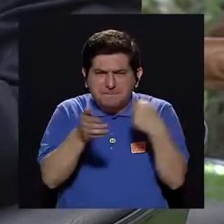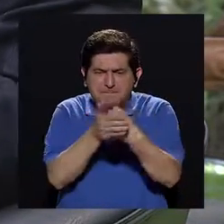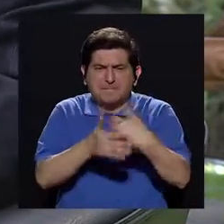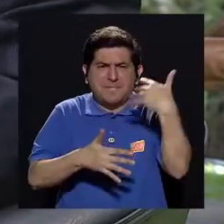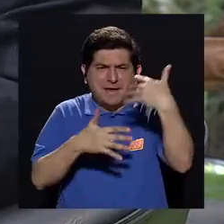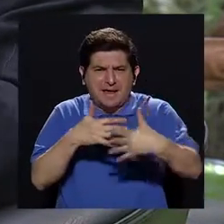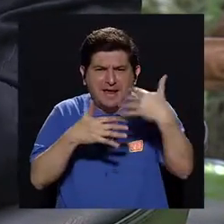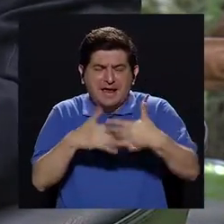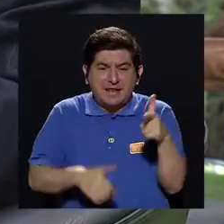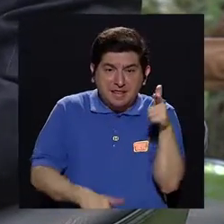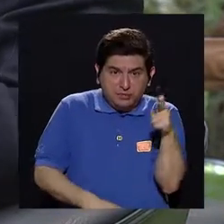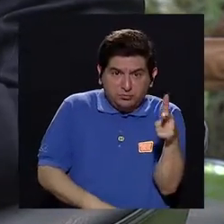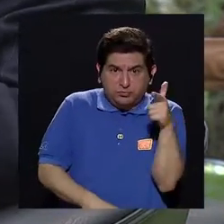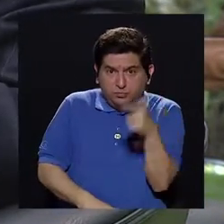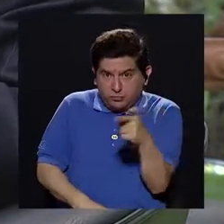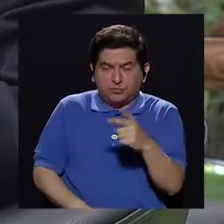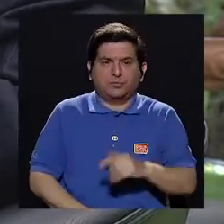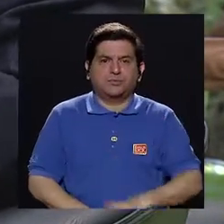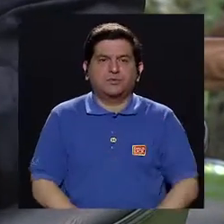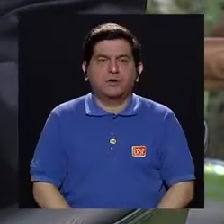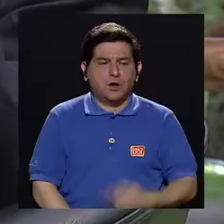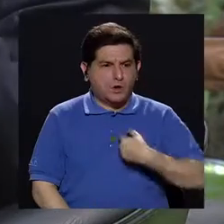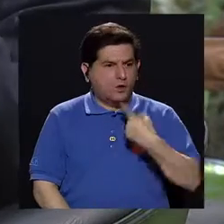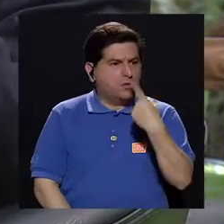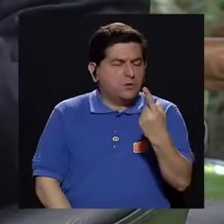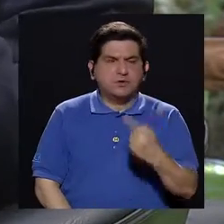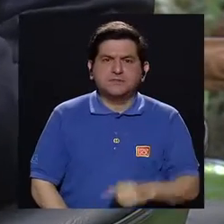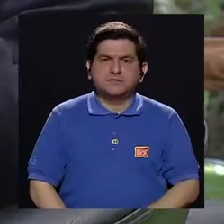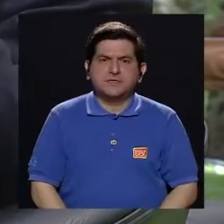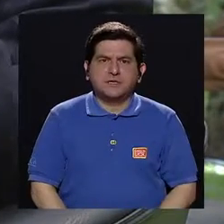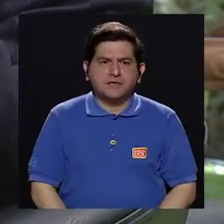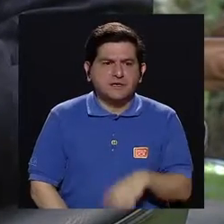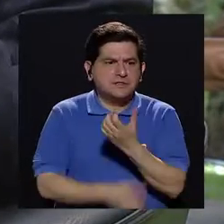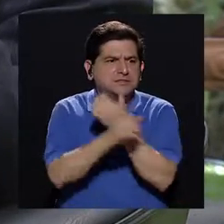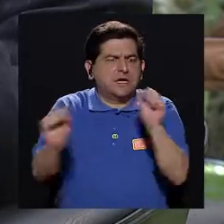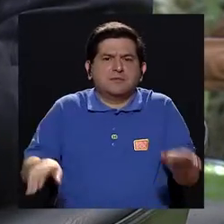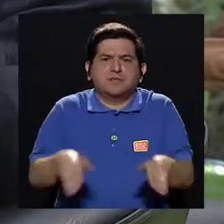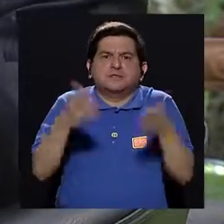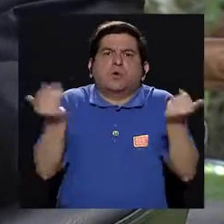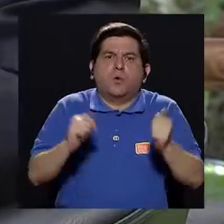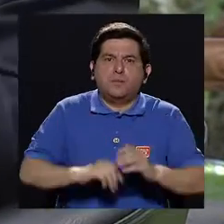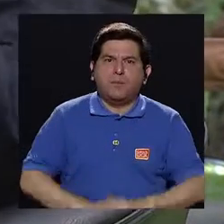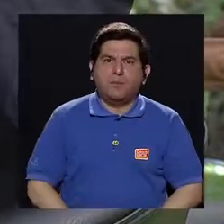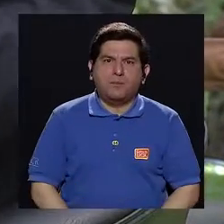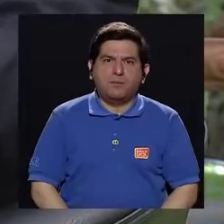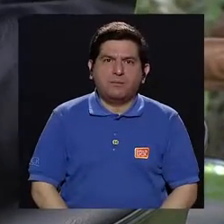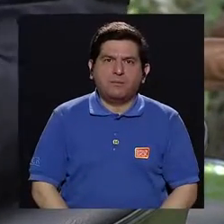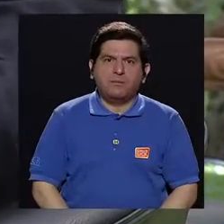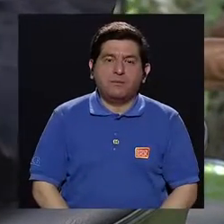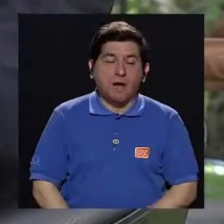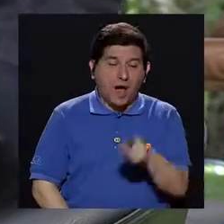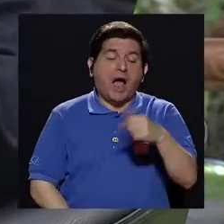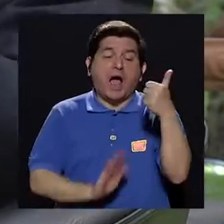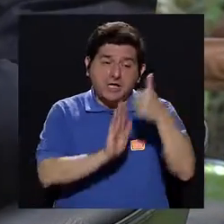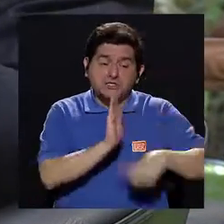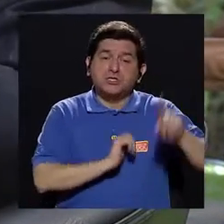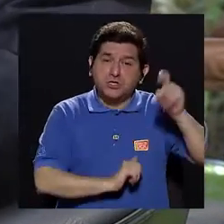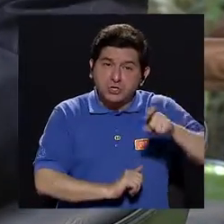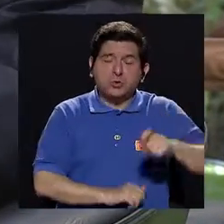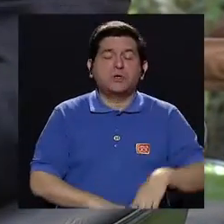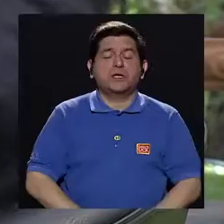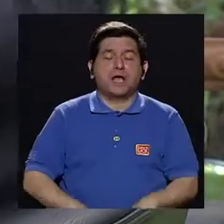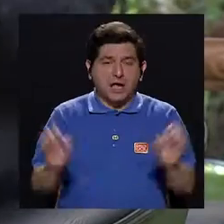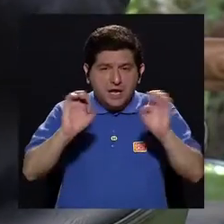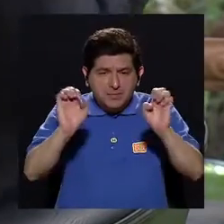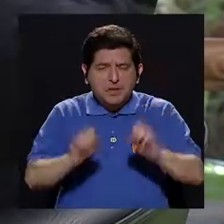con heridas de arma de fuego, y uno dice, bueno, pero ¿cómo se salvó? Bueno, se sometió a cirugía,